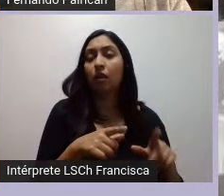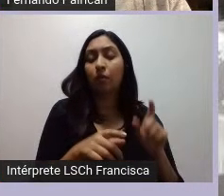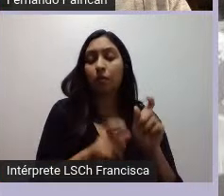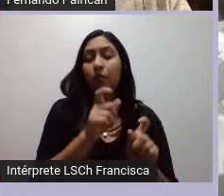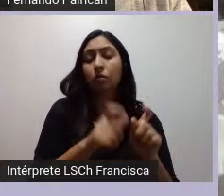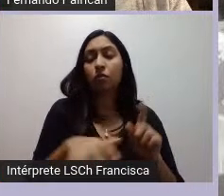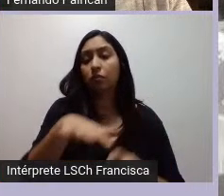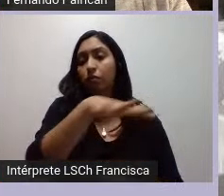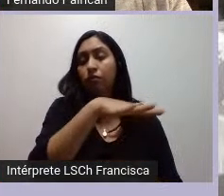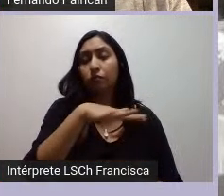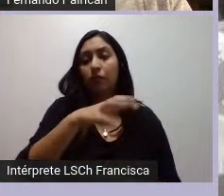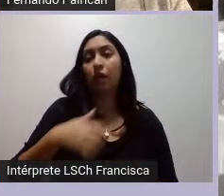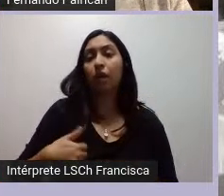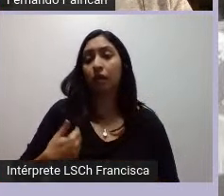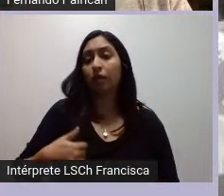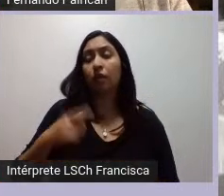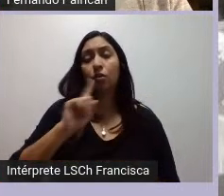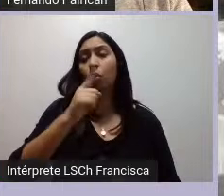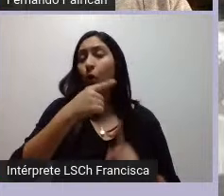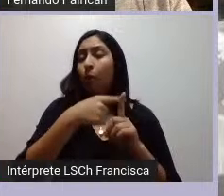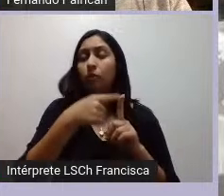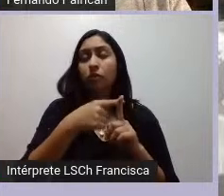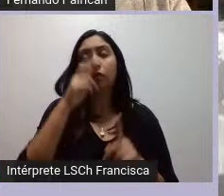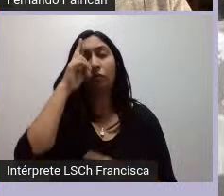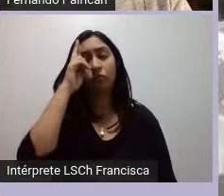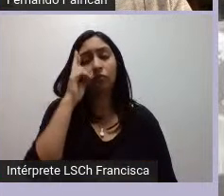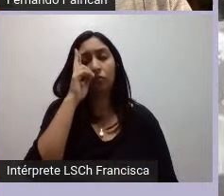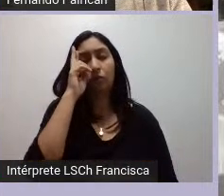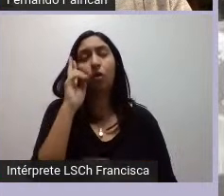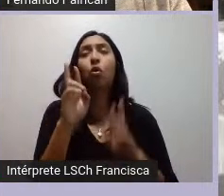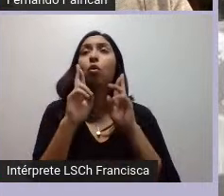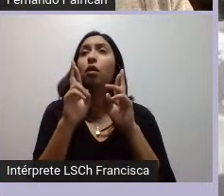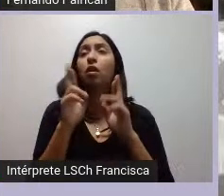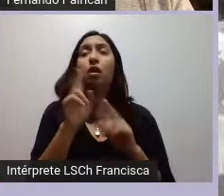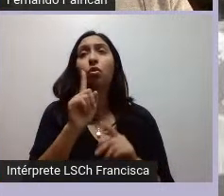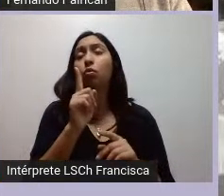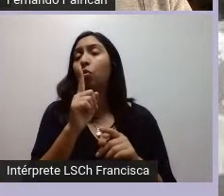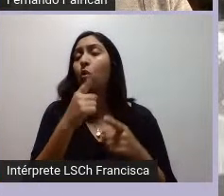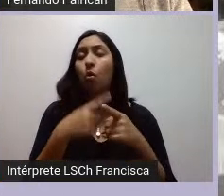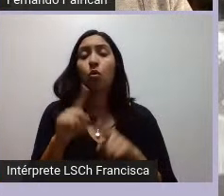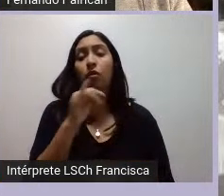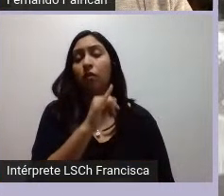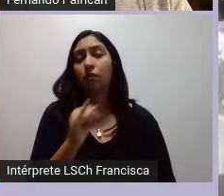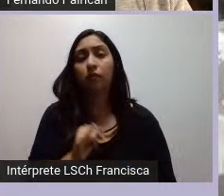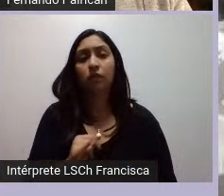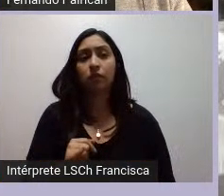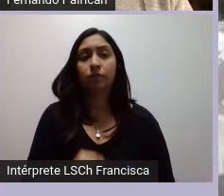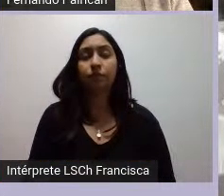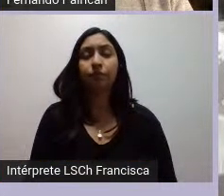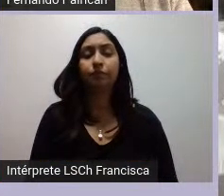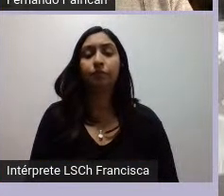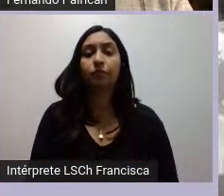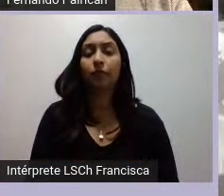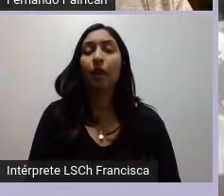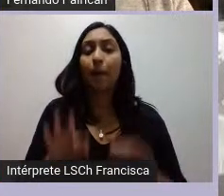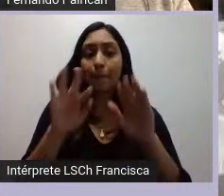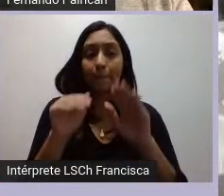positivamente ese momento sino como algo que ojalá no vuelva a suceder nunca más en su historia en ese mismo contexto vemos